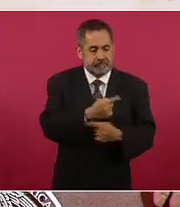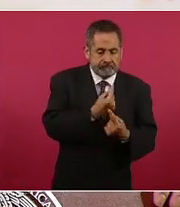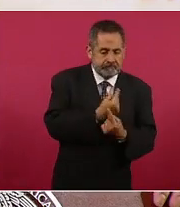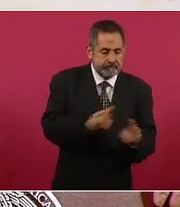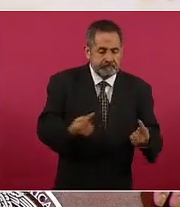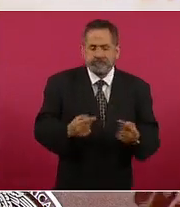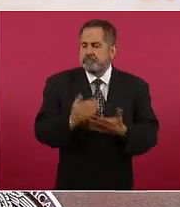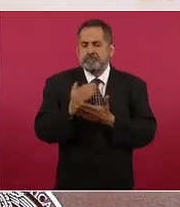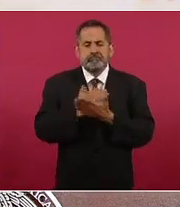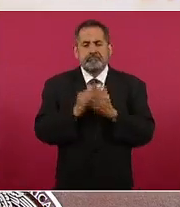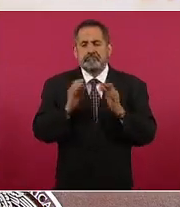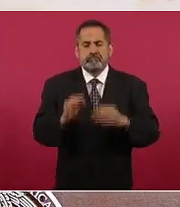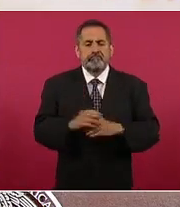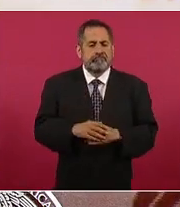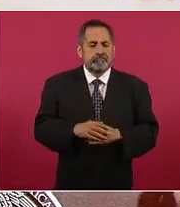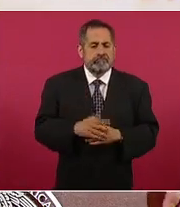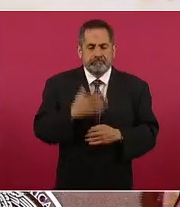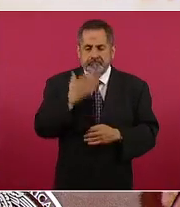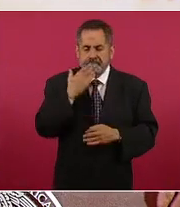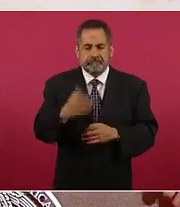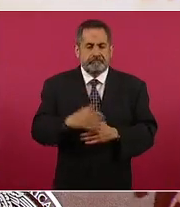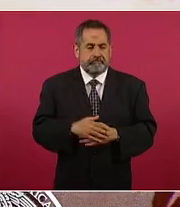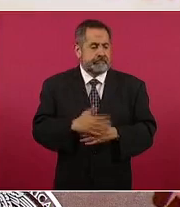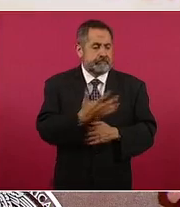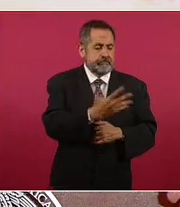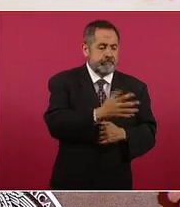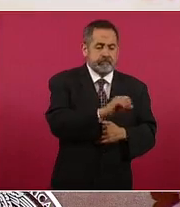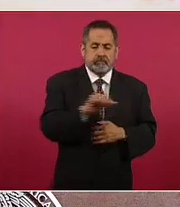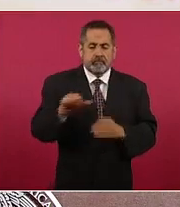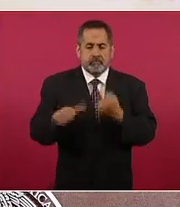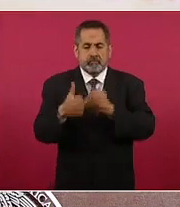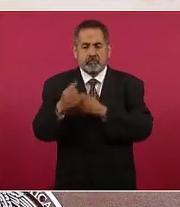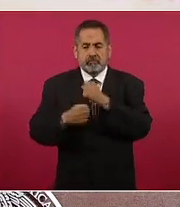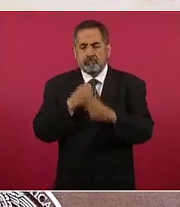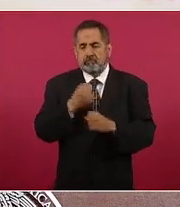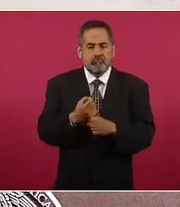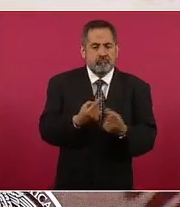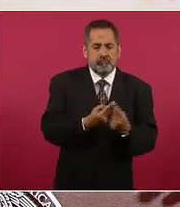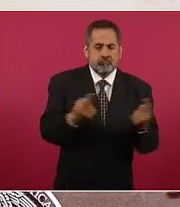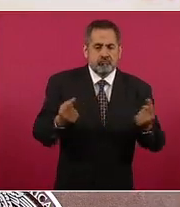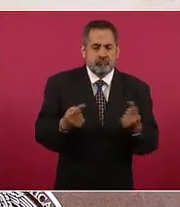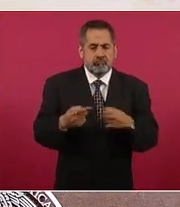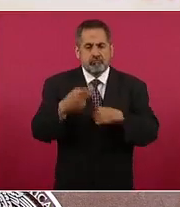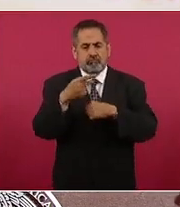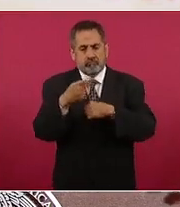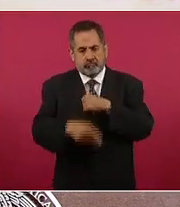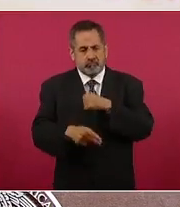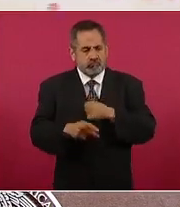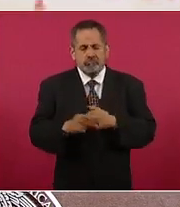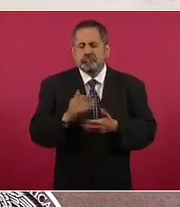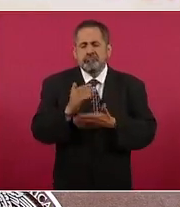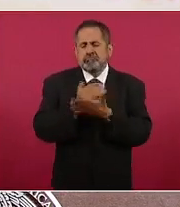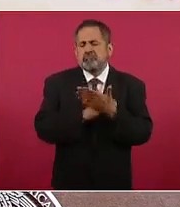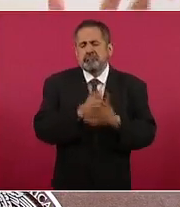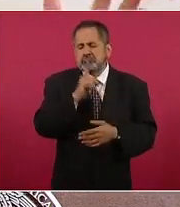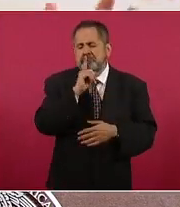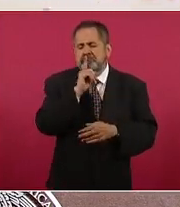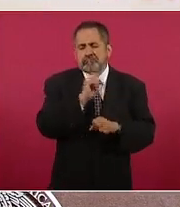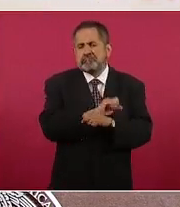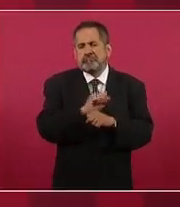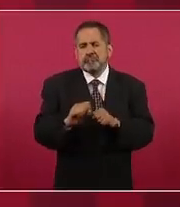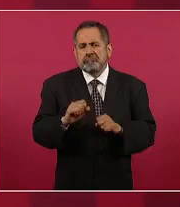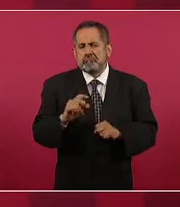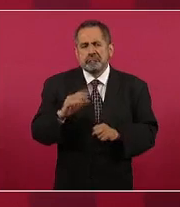personas tan pequeñitas de cinco a once años de edad tienen un riesgo considerablemente menor como lo hemos venido